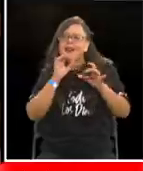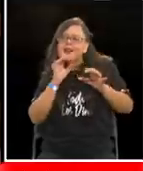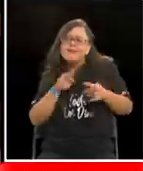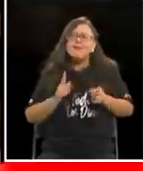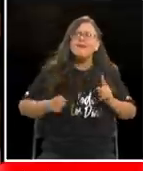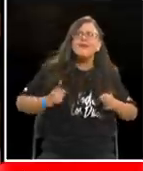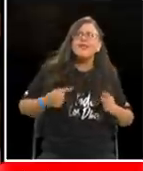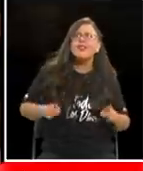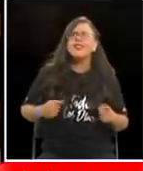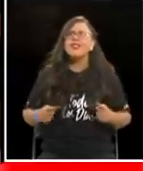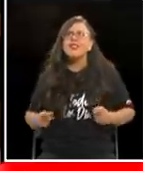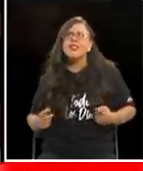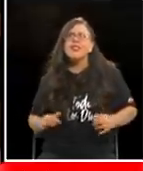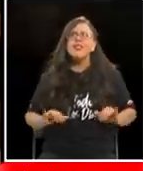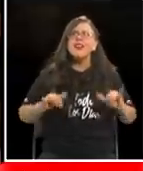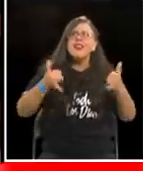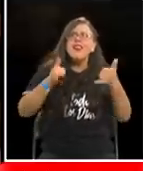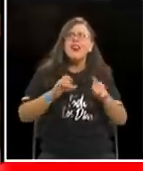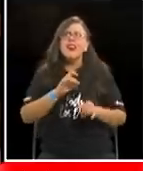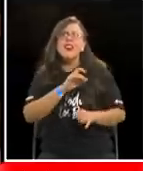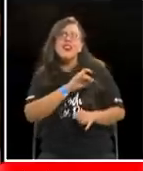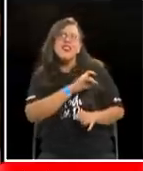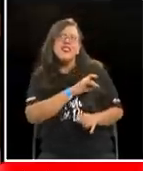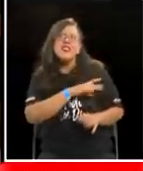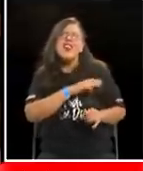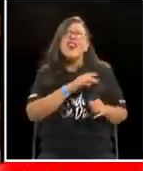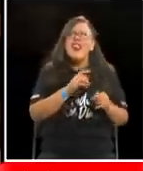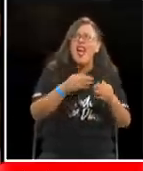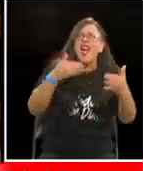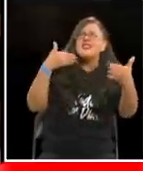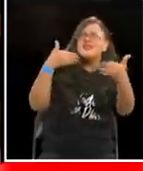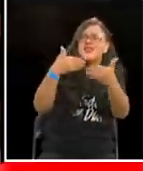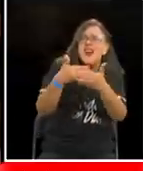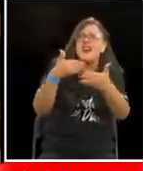La Gloria de Chile. Esta va en la otra esquina.